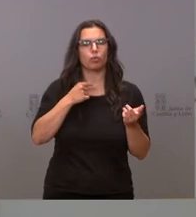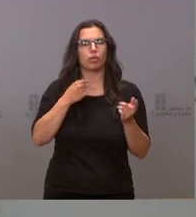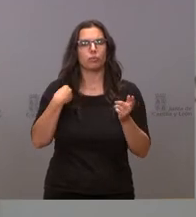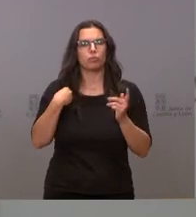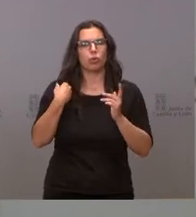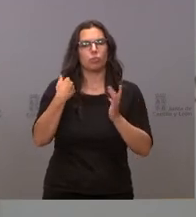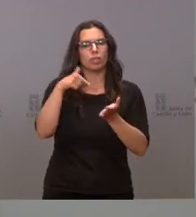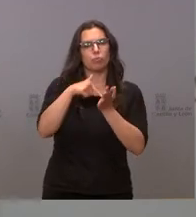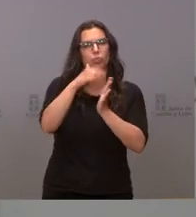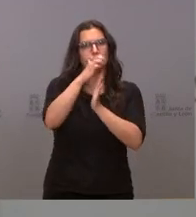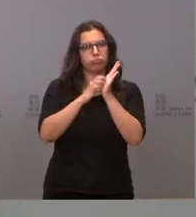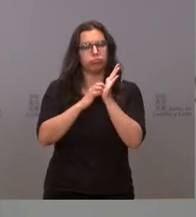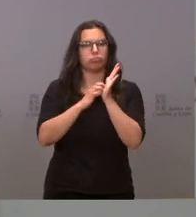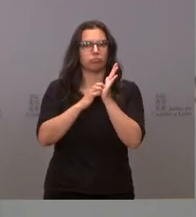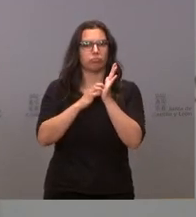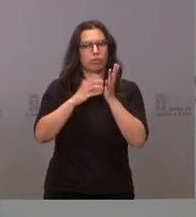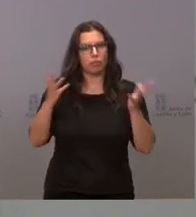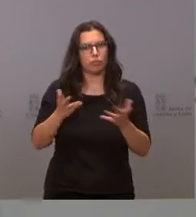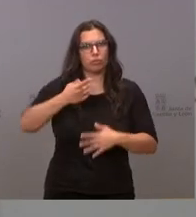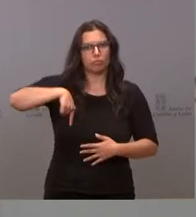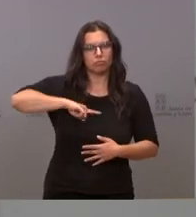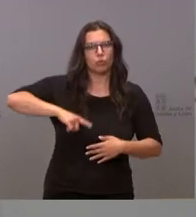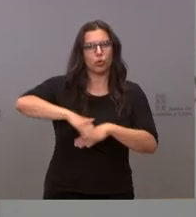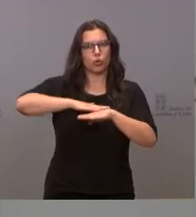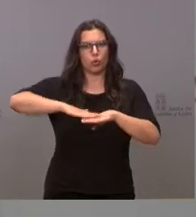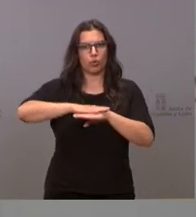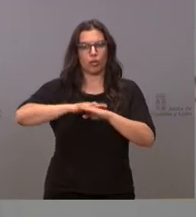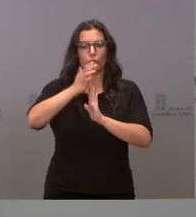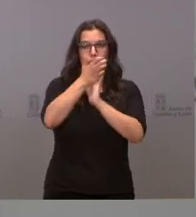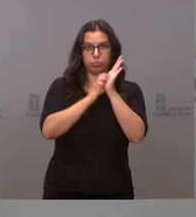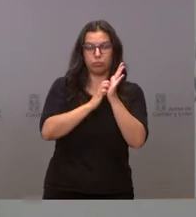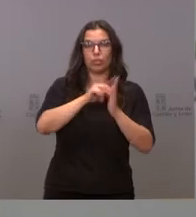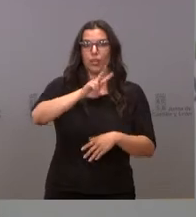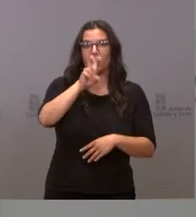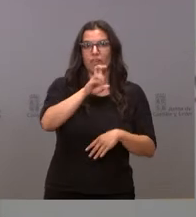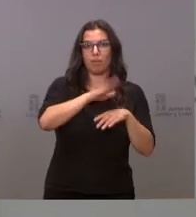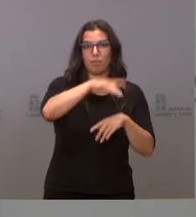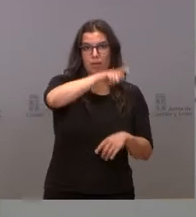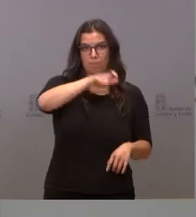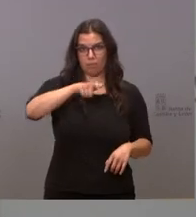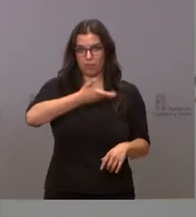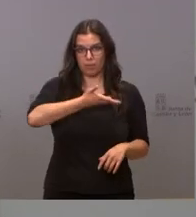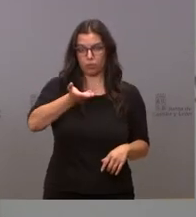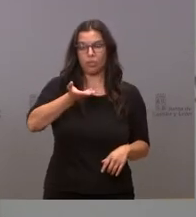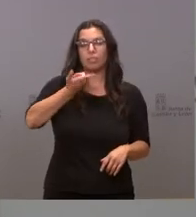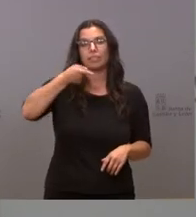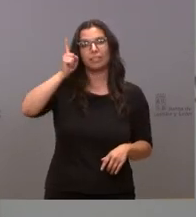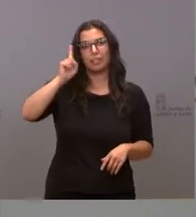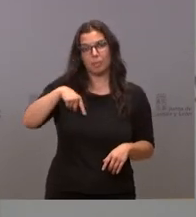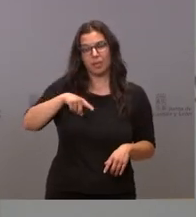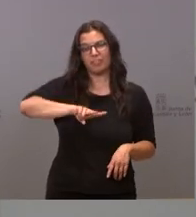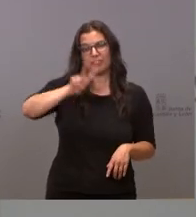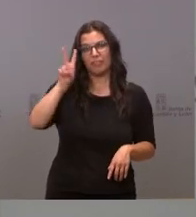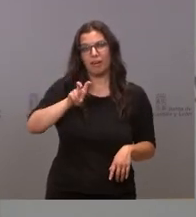una rebaja fiscal que ha sido, por un lado, útil para las personas, pero también es